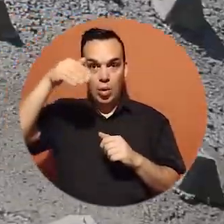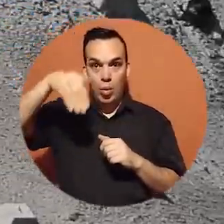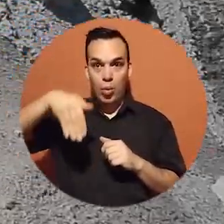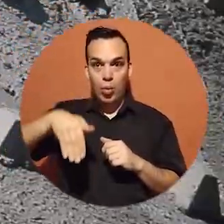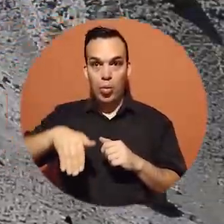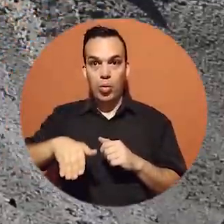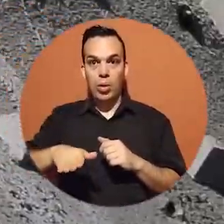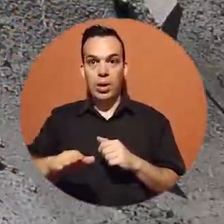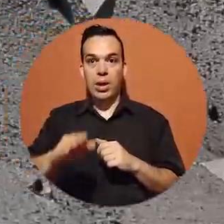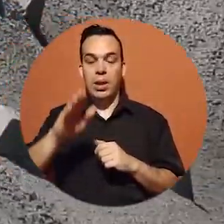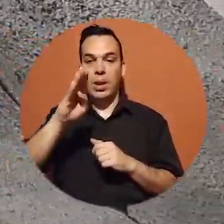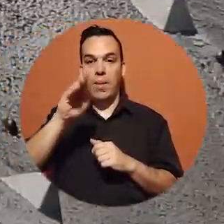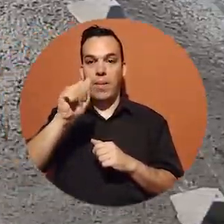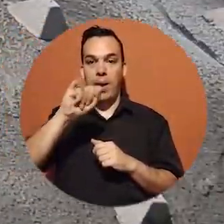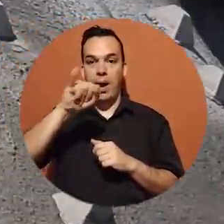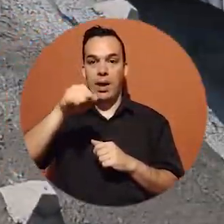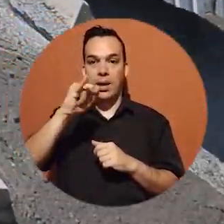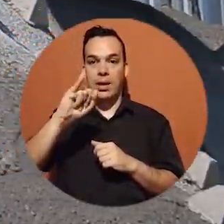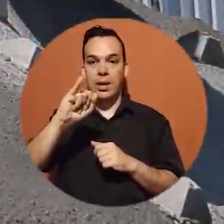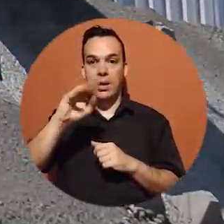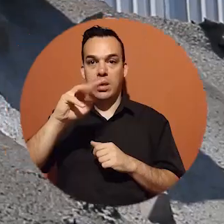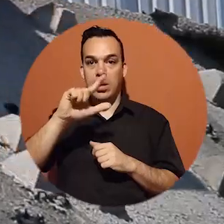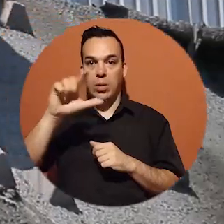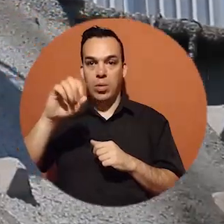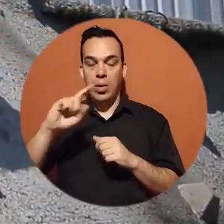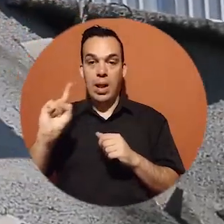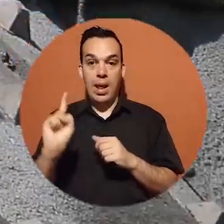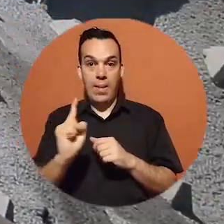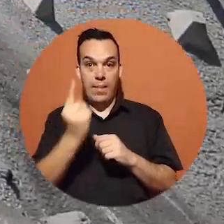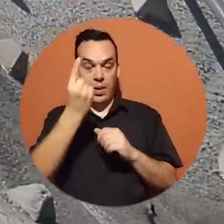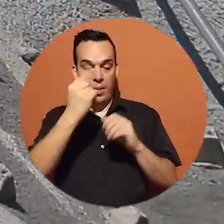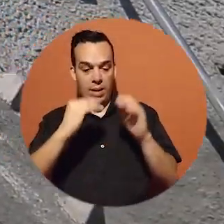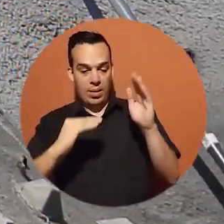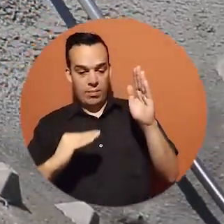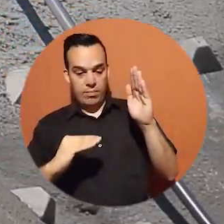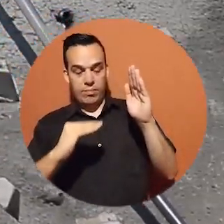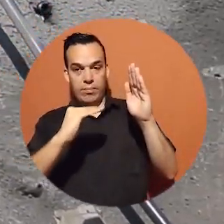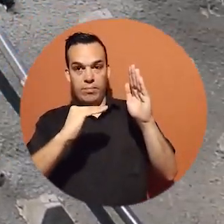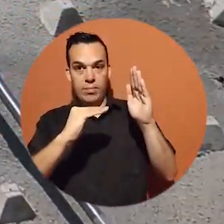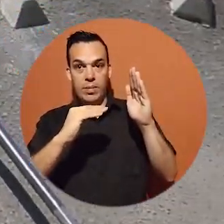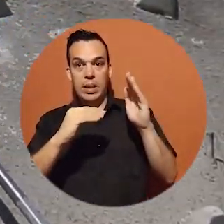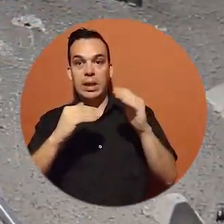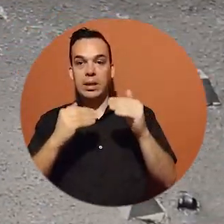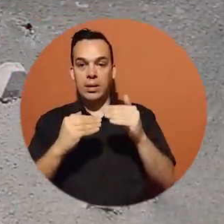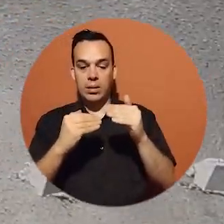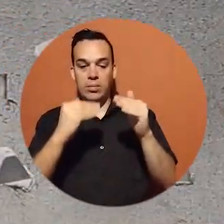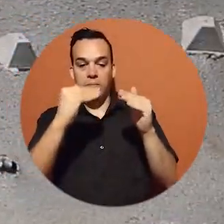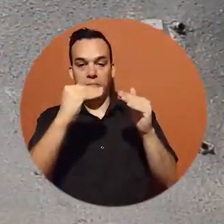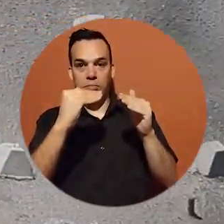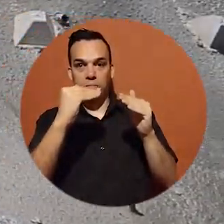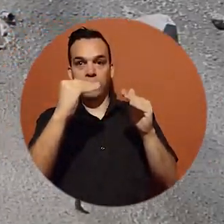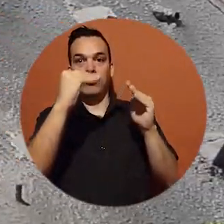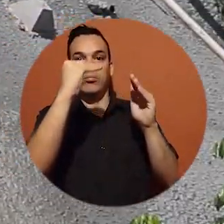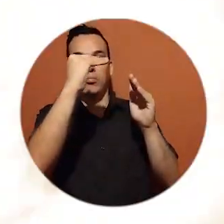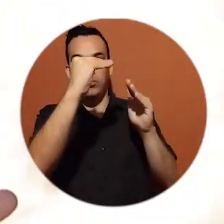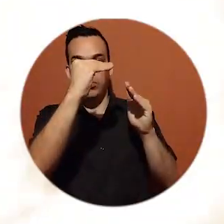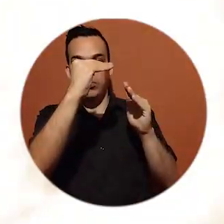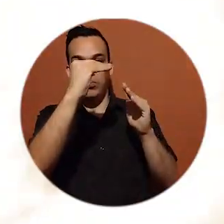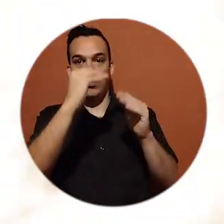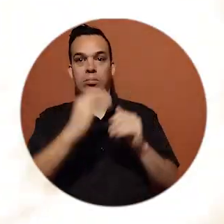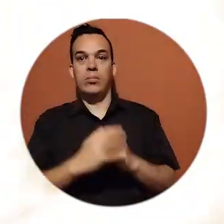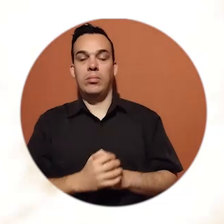en el sector del Bajillo, que fue la primera etapa. Y en este caso se continuó con los diseños